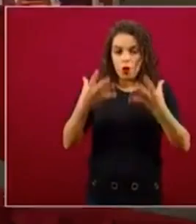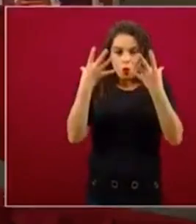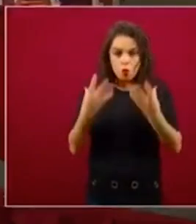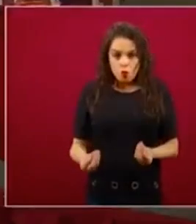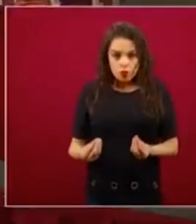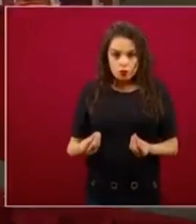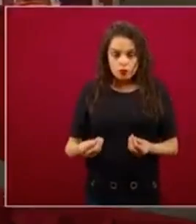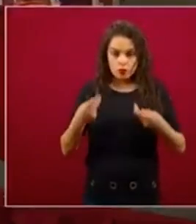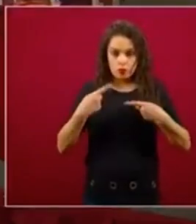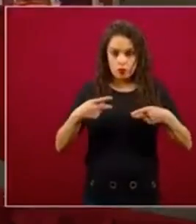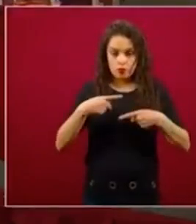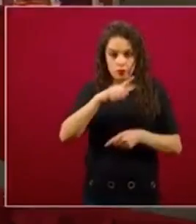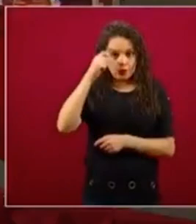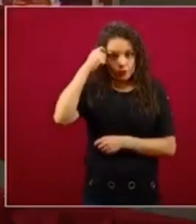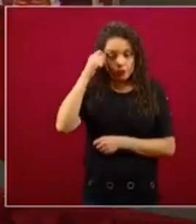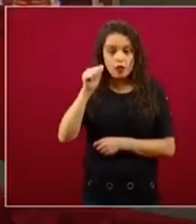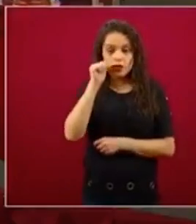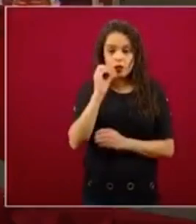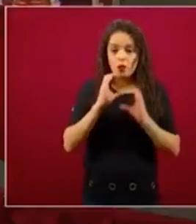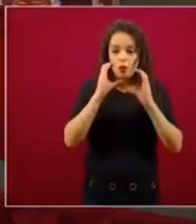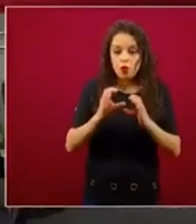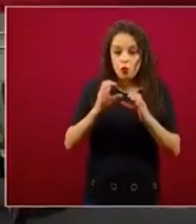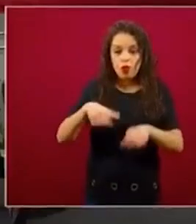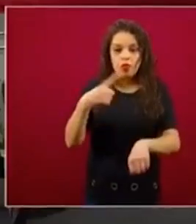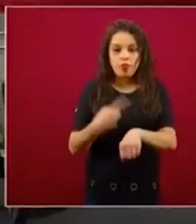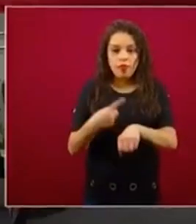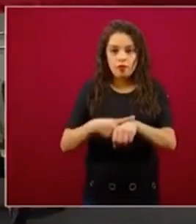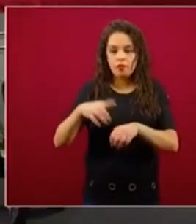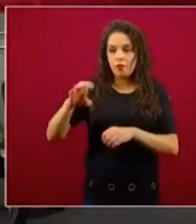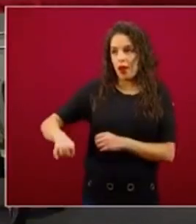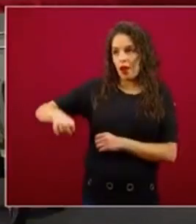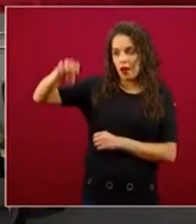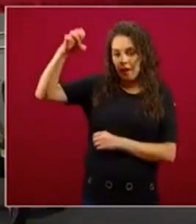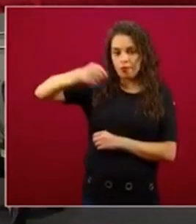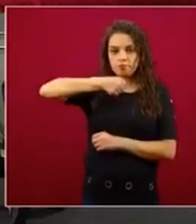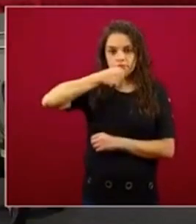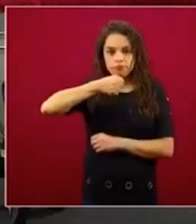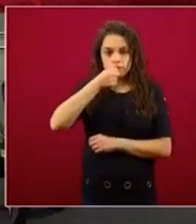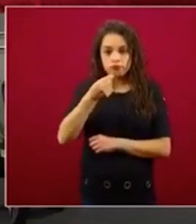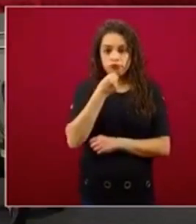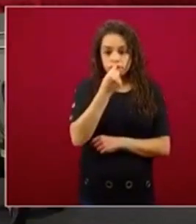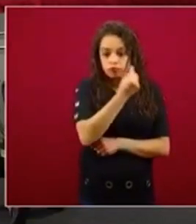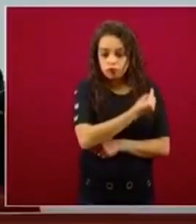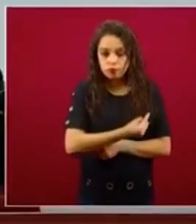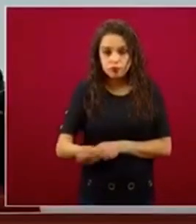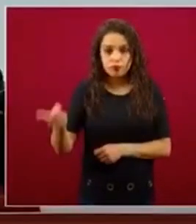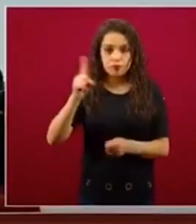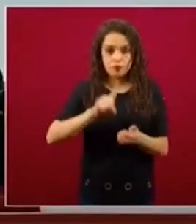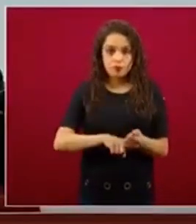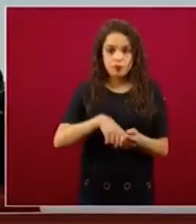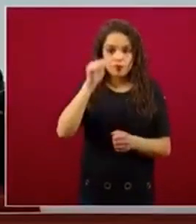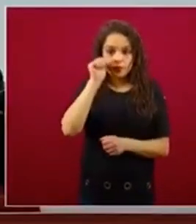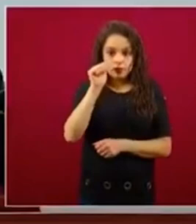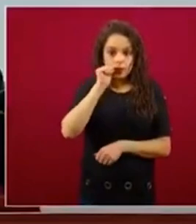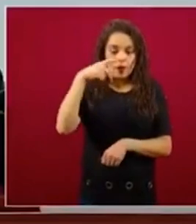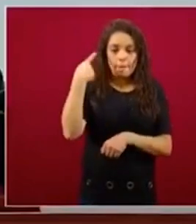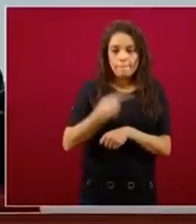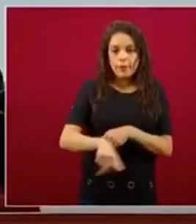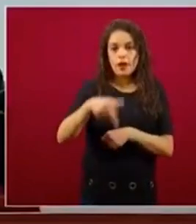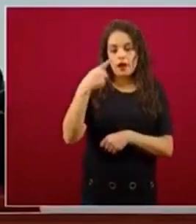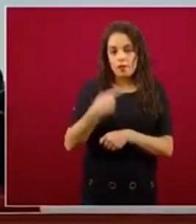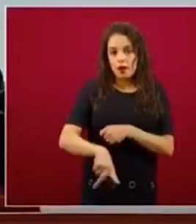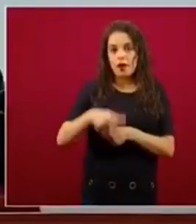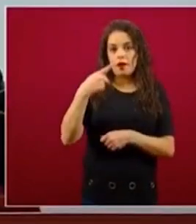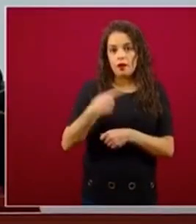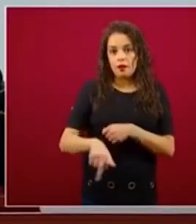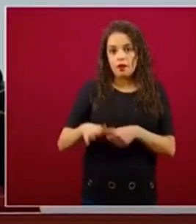enfermos, adultos mayores, niños de los cuales corren riesgo todo el tiempo porque su trabajo